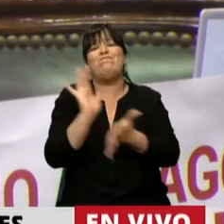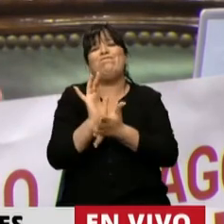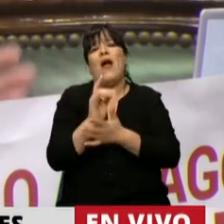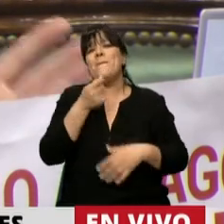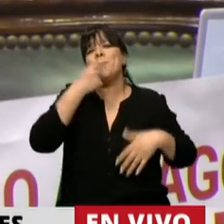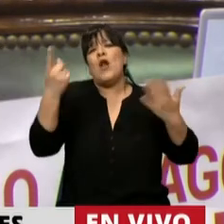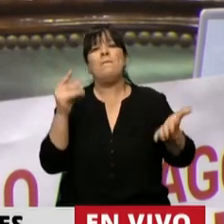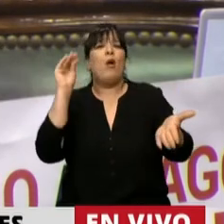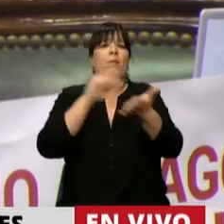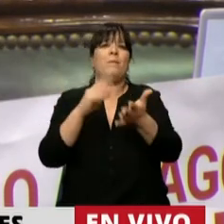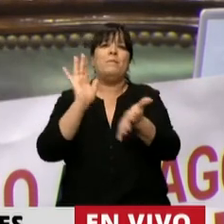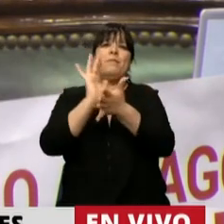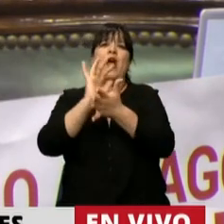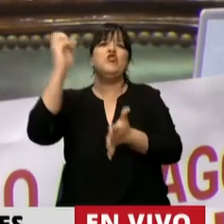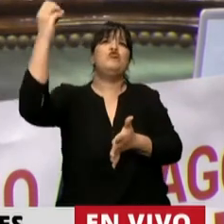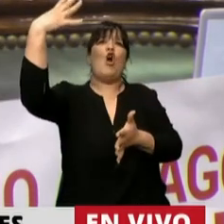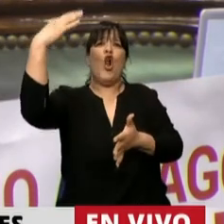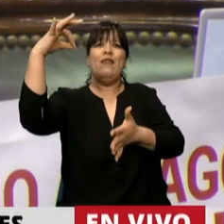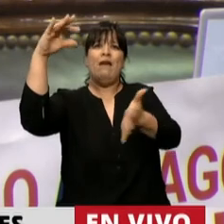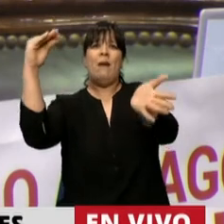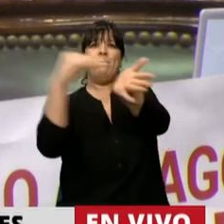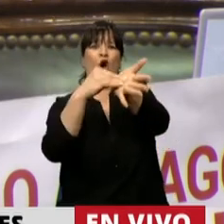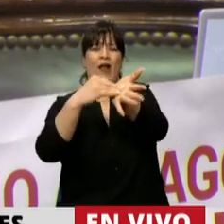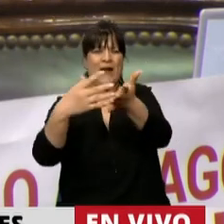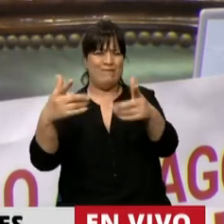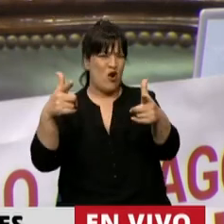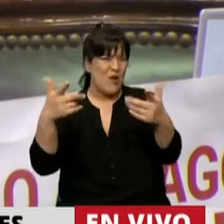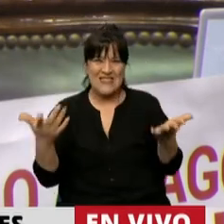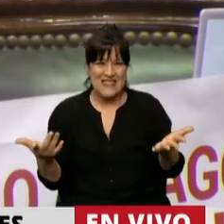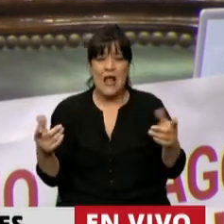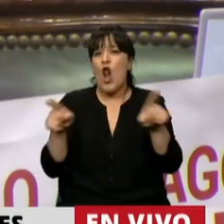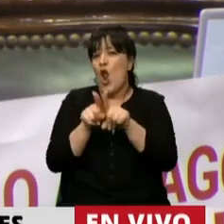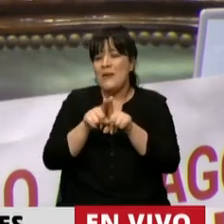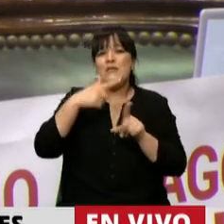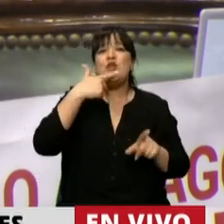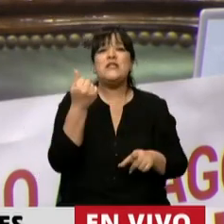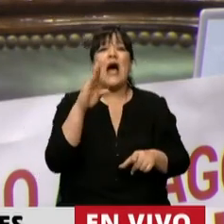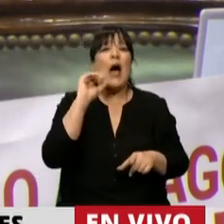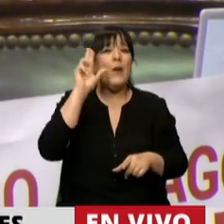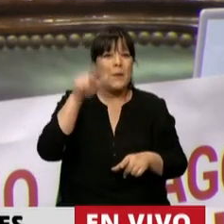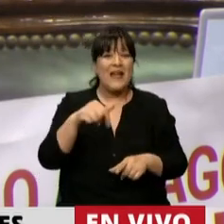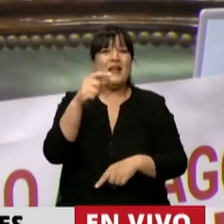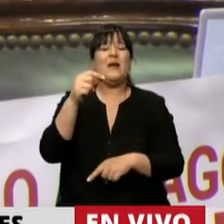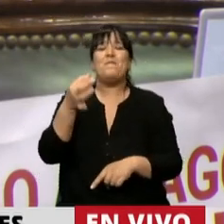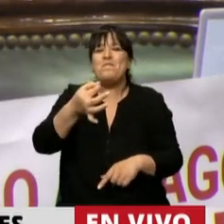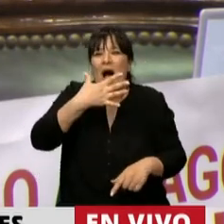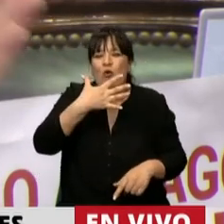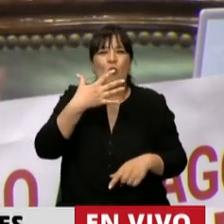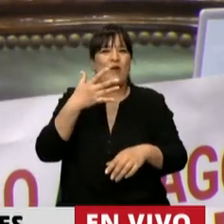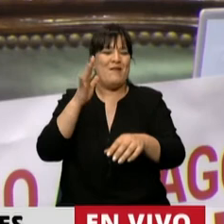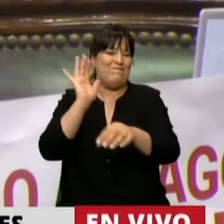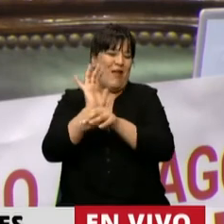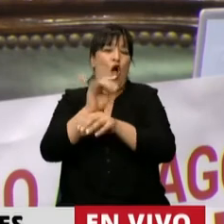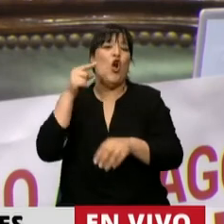pretendiera patentar el sol. Bueno, lo mismo sucedió con Sabin, que creó la vacuna oral contra la polio y que